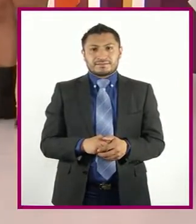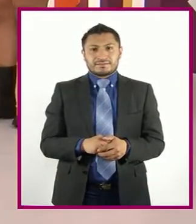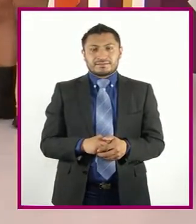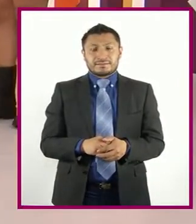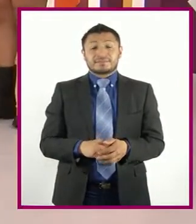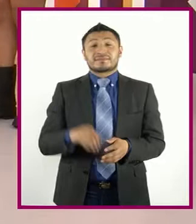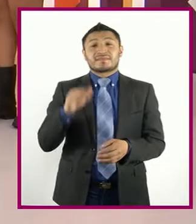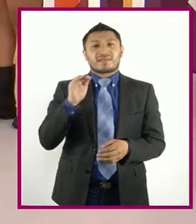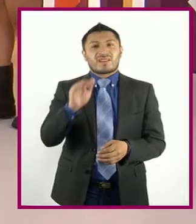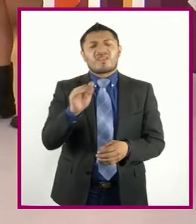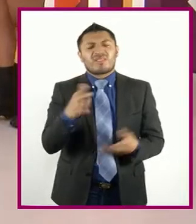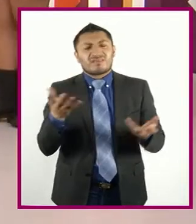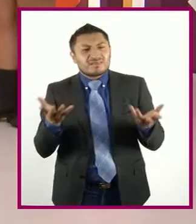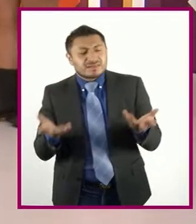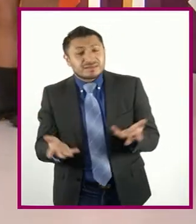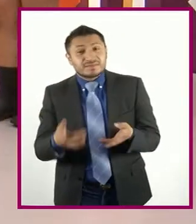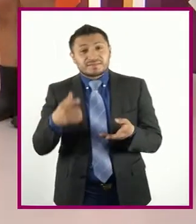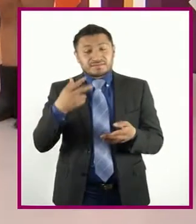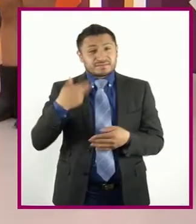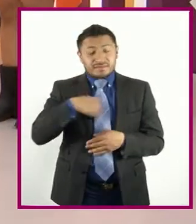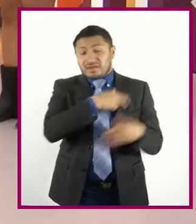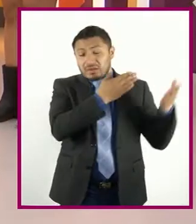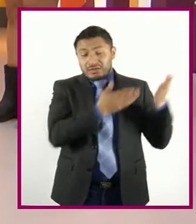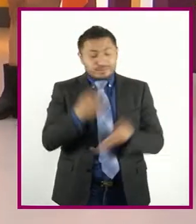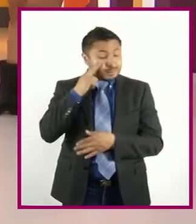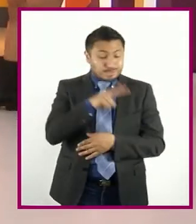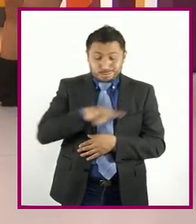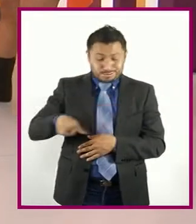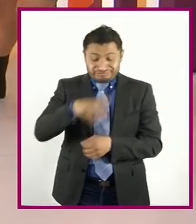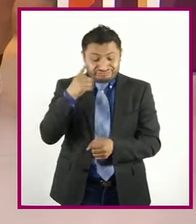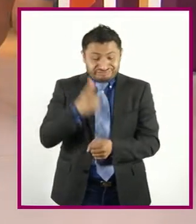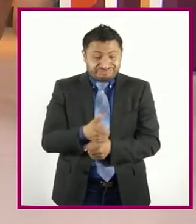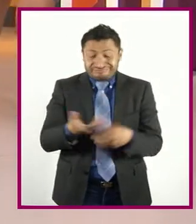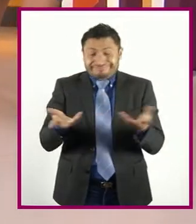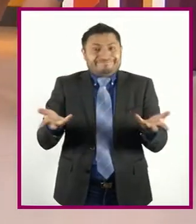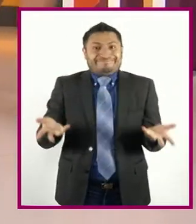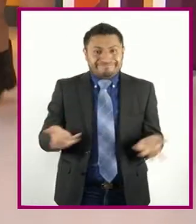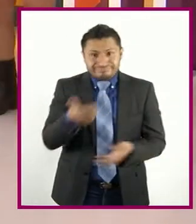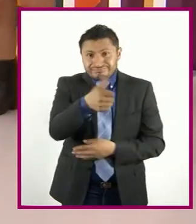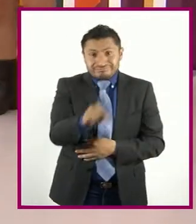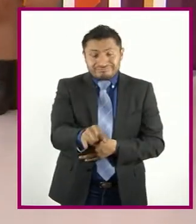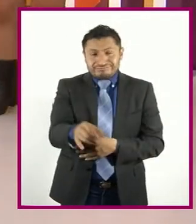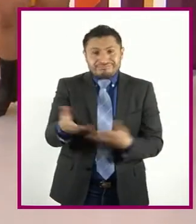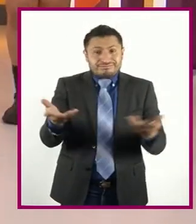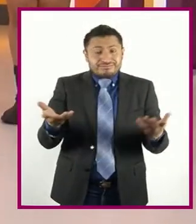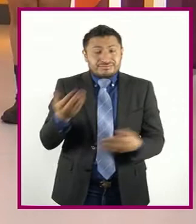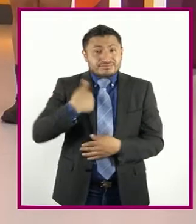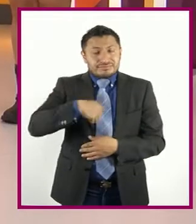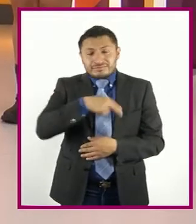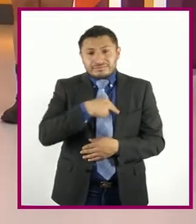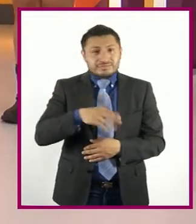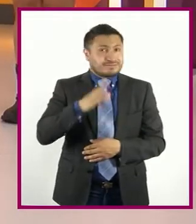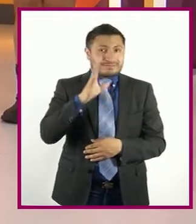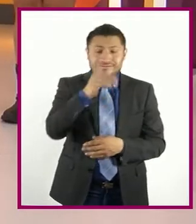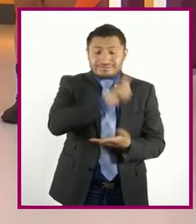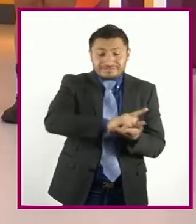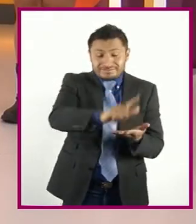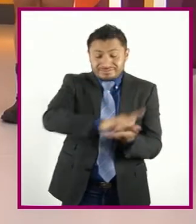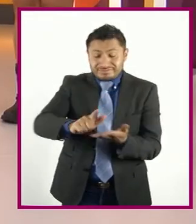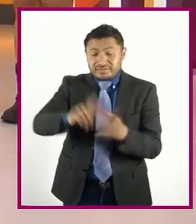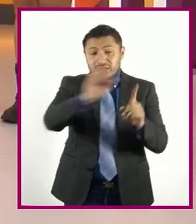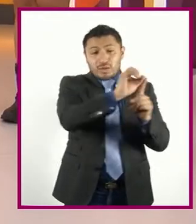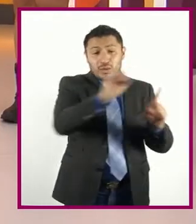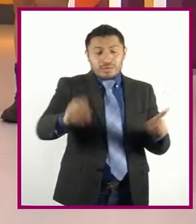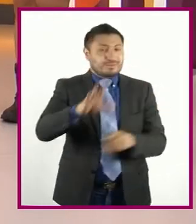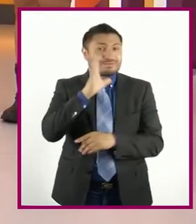Oye, Regina Llegamos y encontramos todo esto así Y no tuvimos oportunidad de limpiar toda esta basura Y